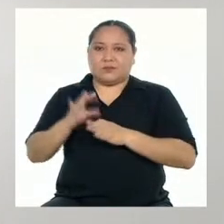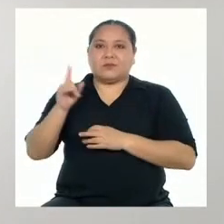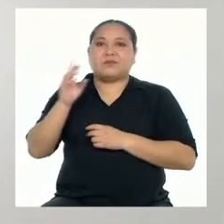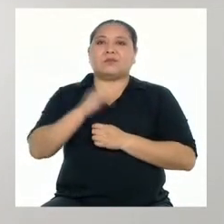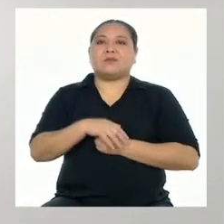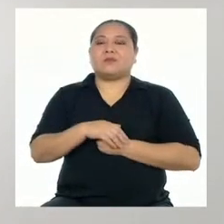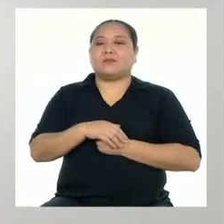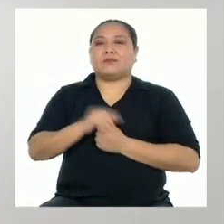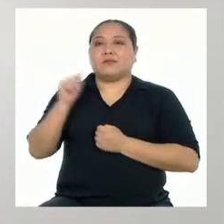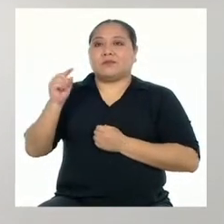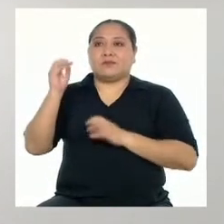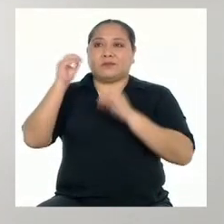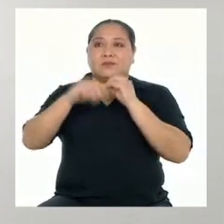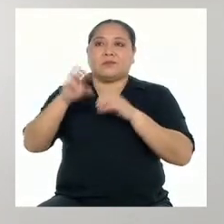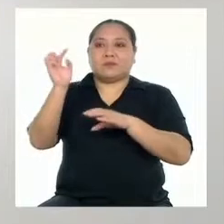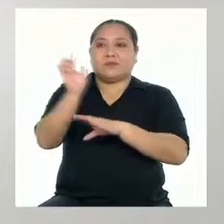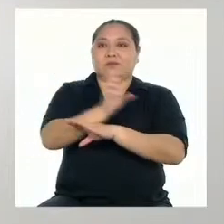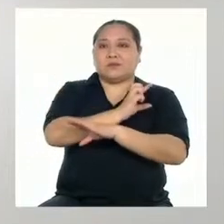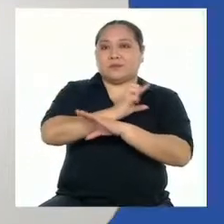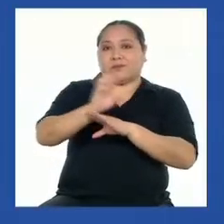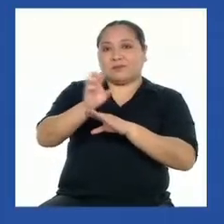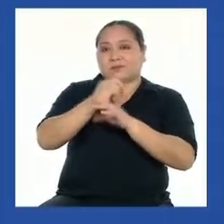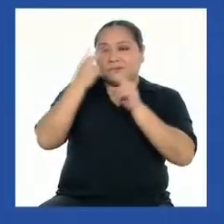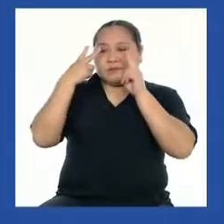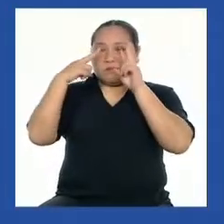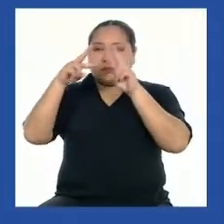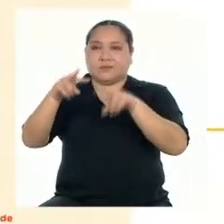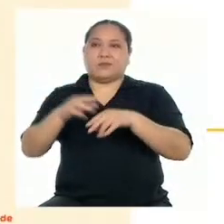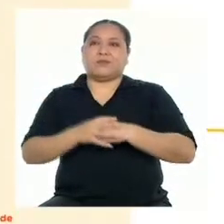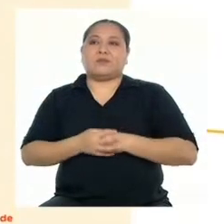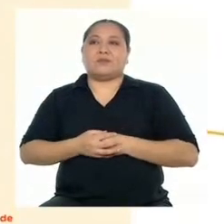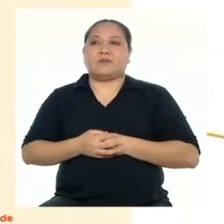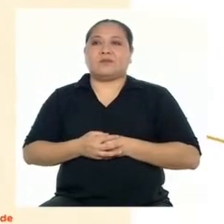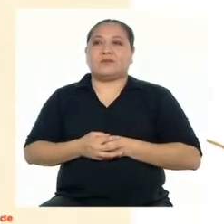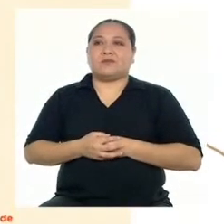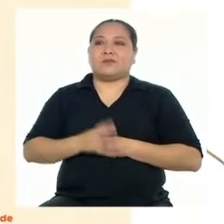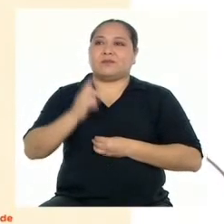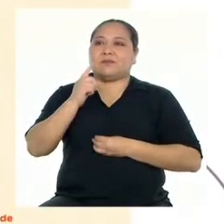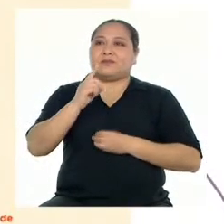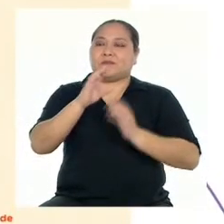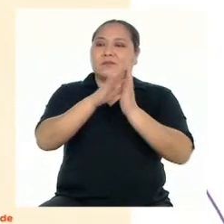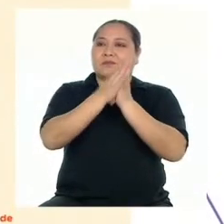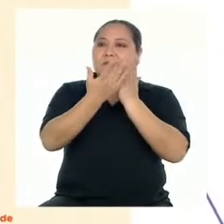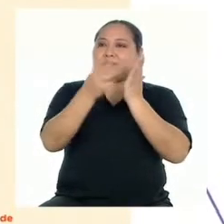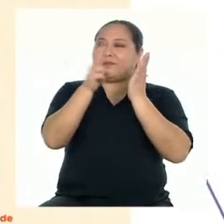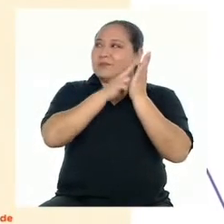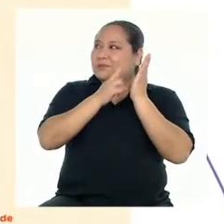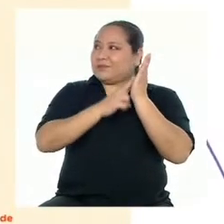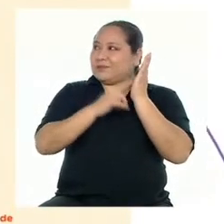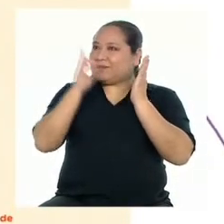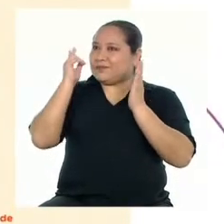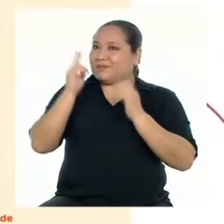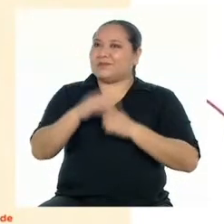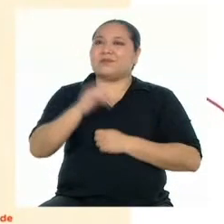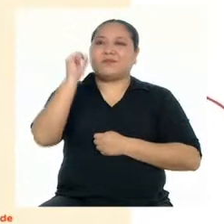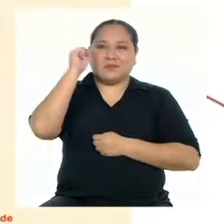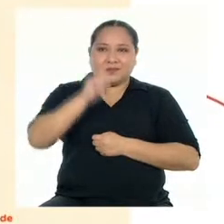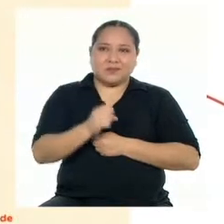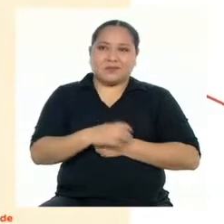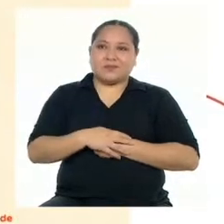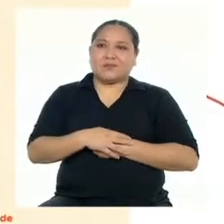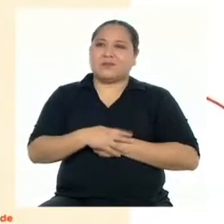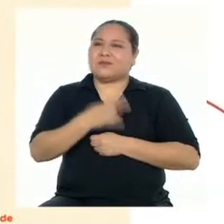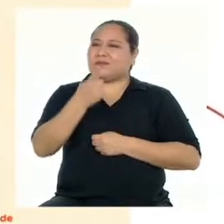se le considera un poema visual. ¡Es un libro, profesora! Así es.